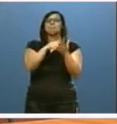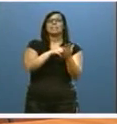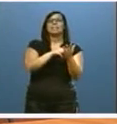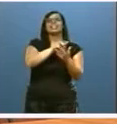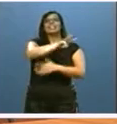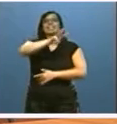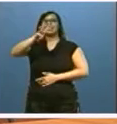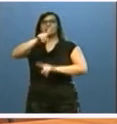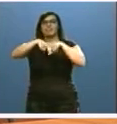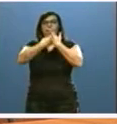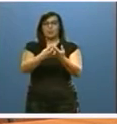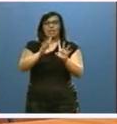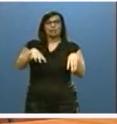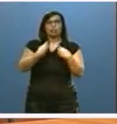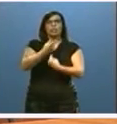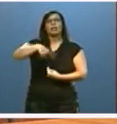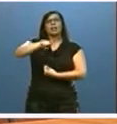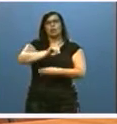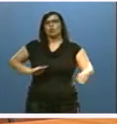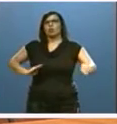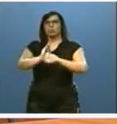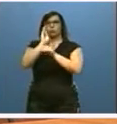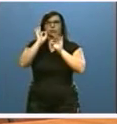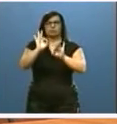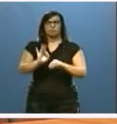% del total de usuarias, han recibido ayudas este curso.